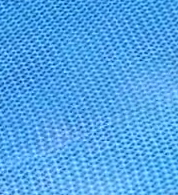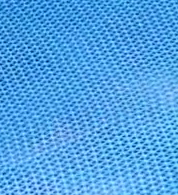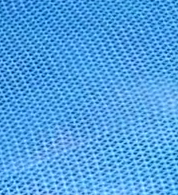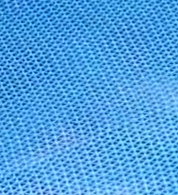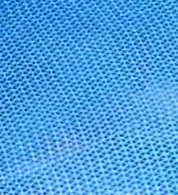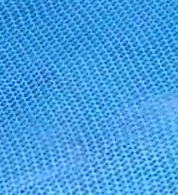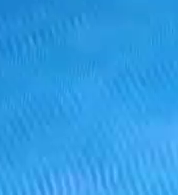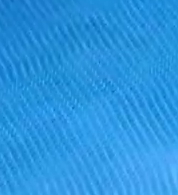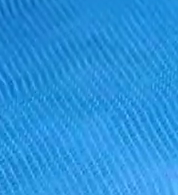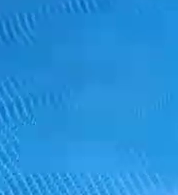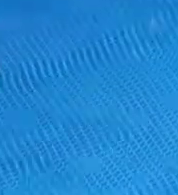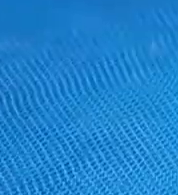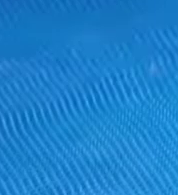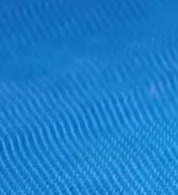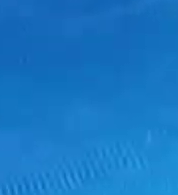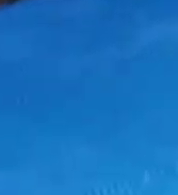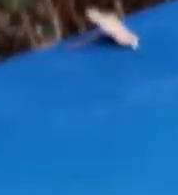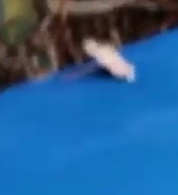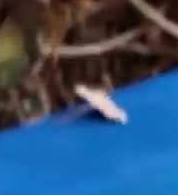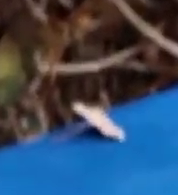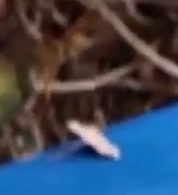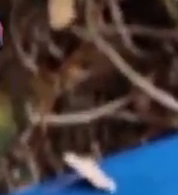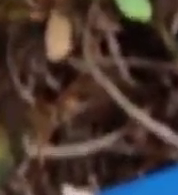marcamos. Muy bien.